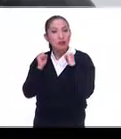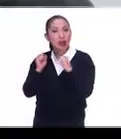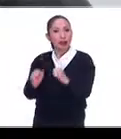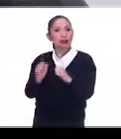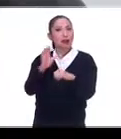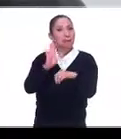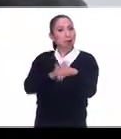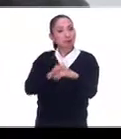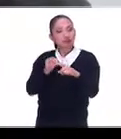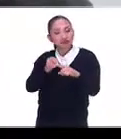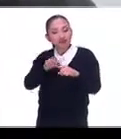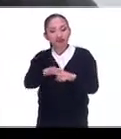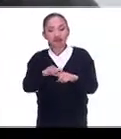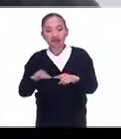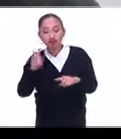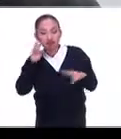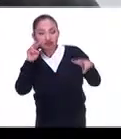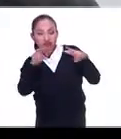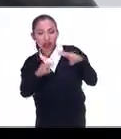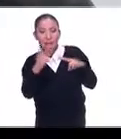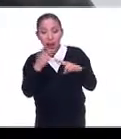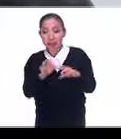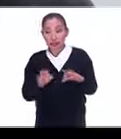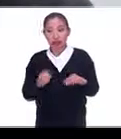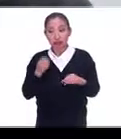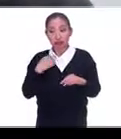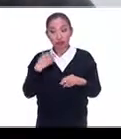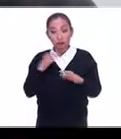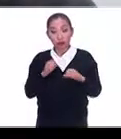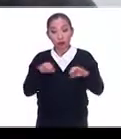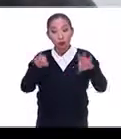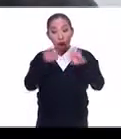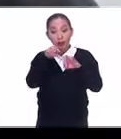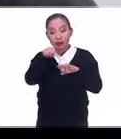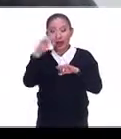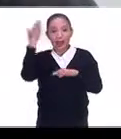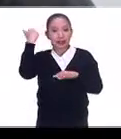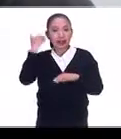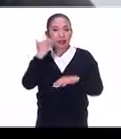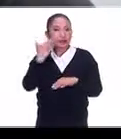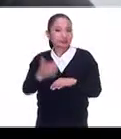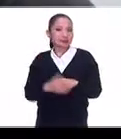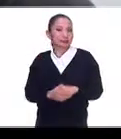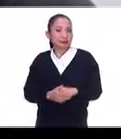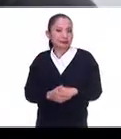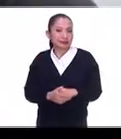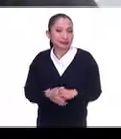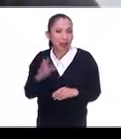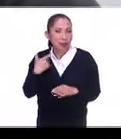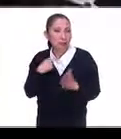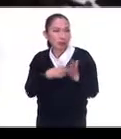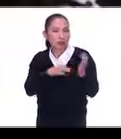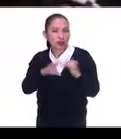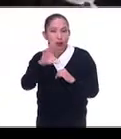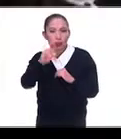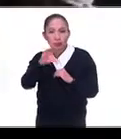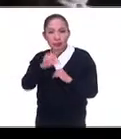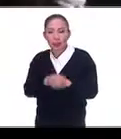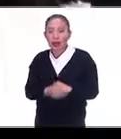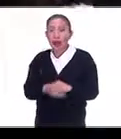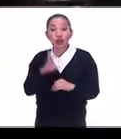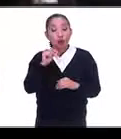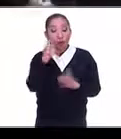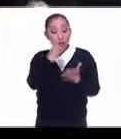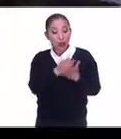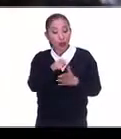influyentes y más imponentes en aquella época en los años 90. No nada más